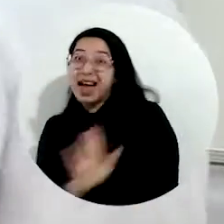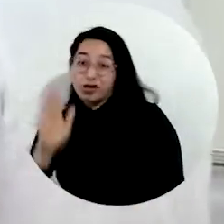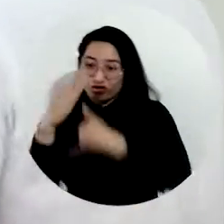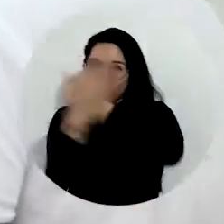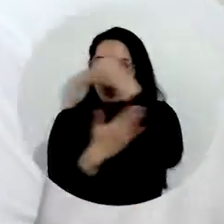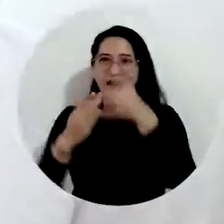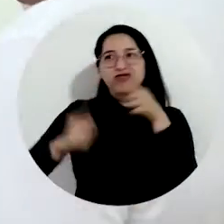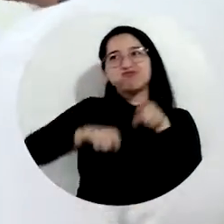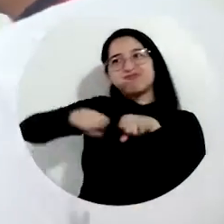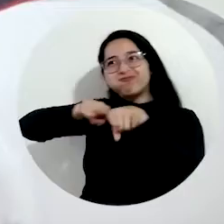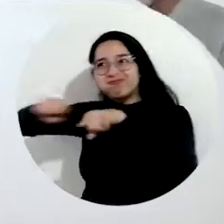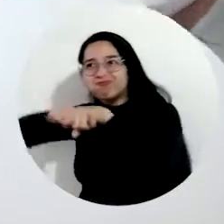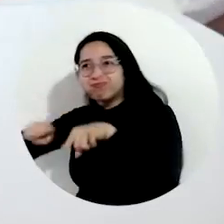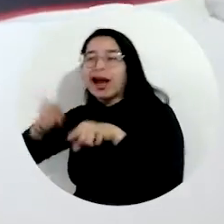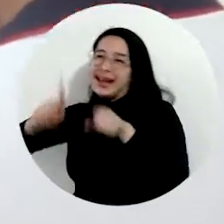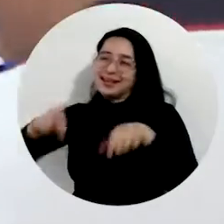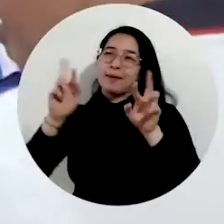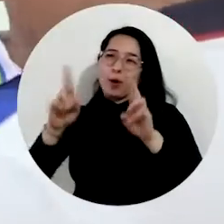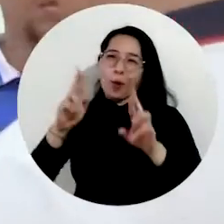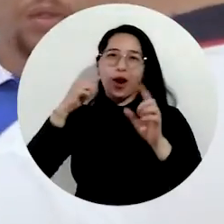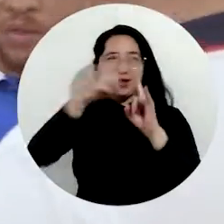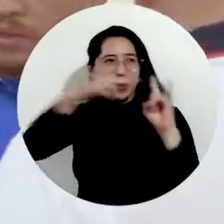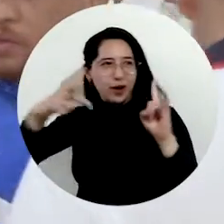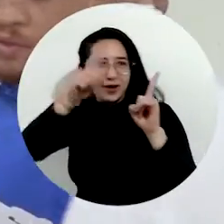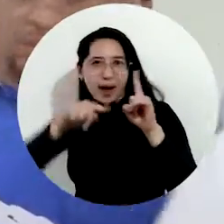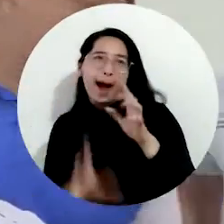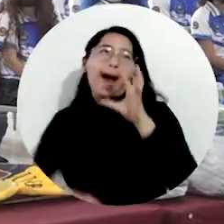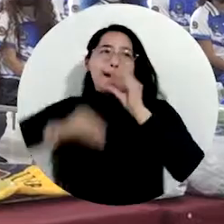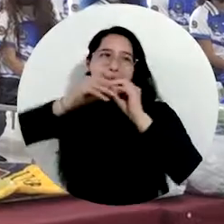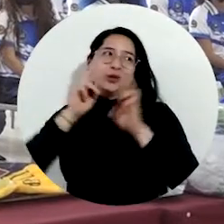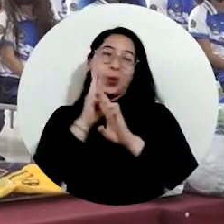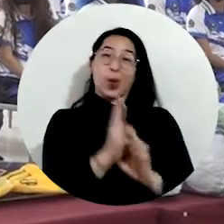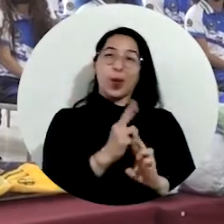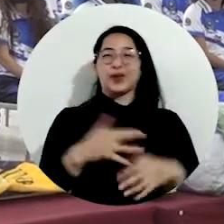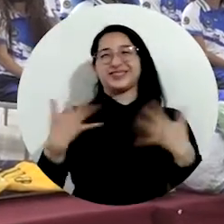darnos a conocer y que la universidad del Magdalena tenga un plus.